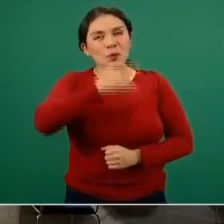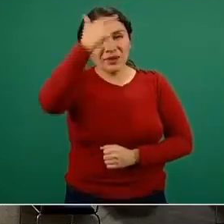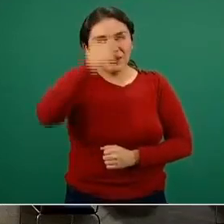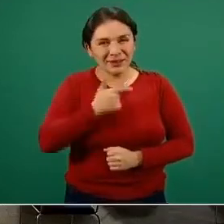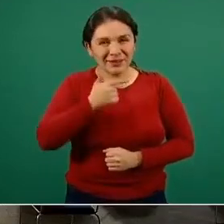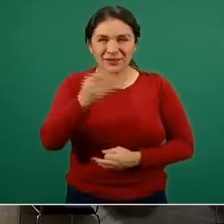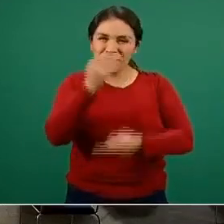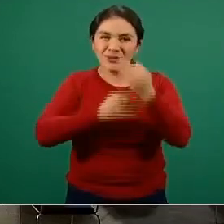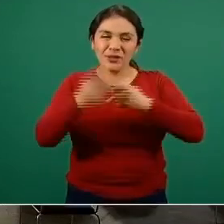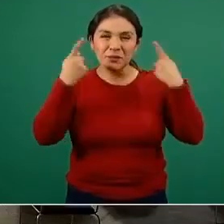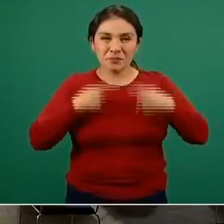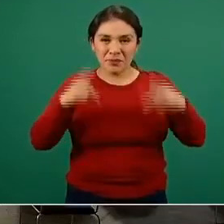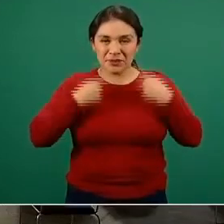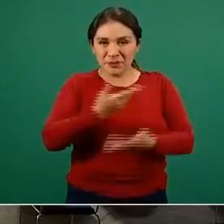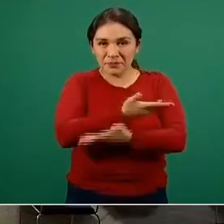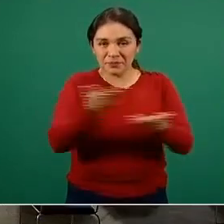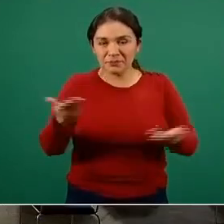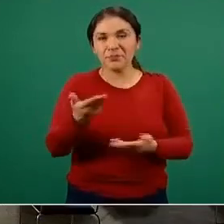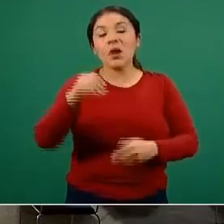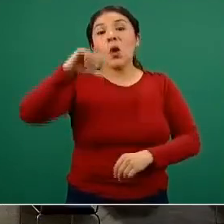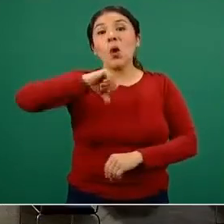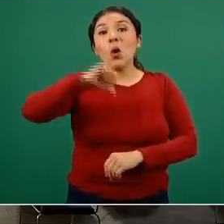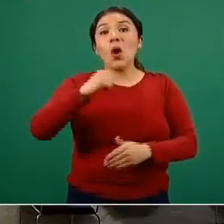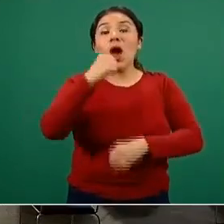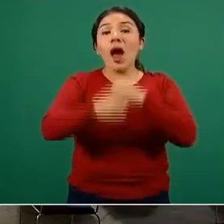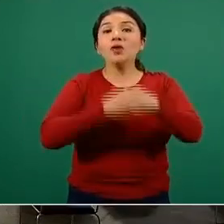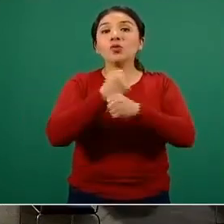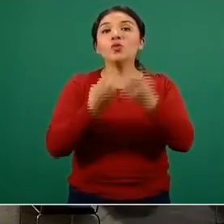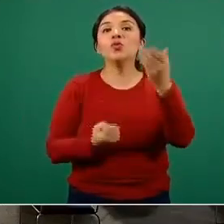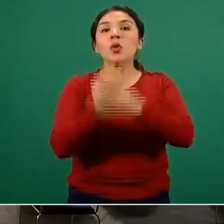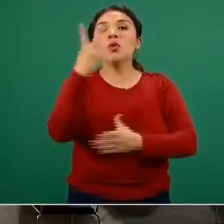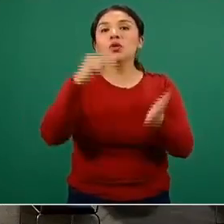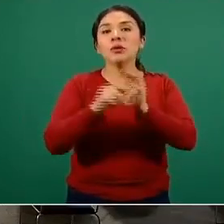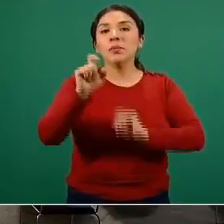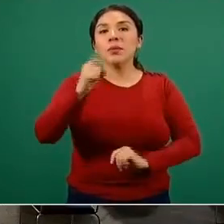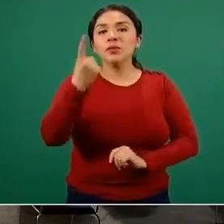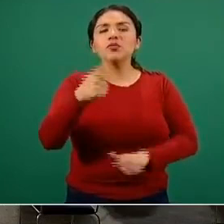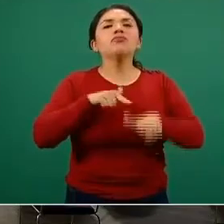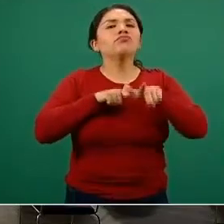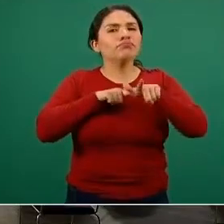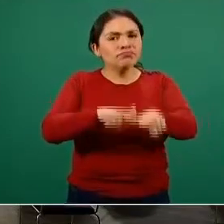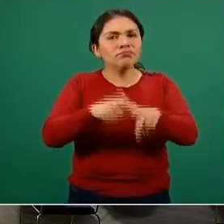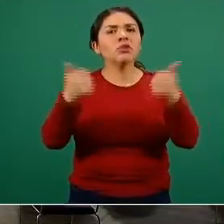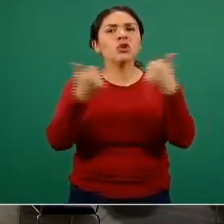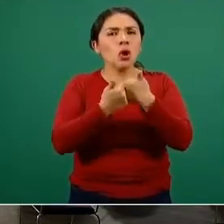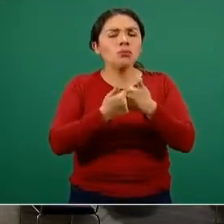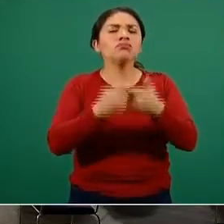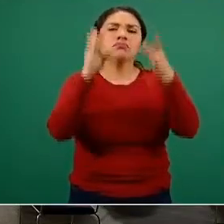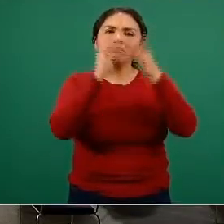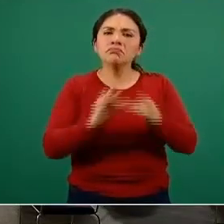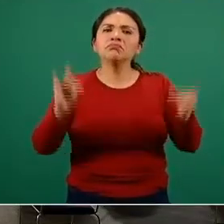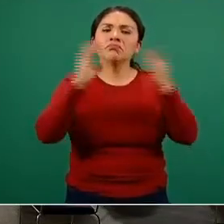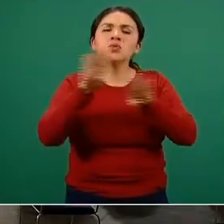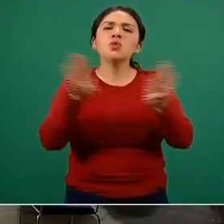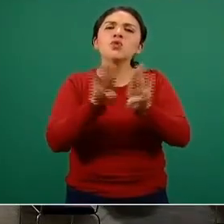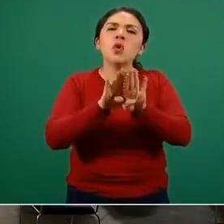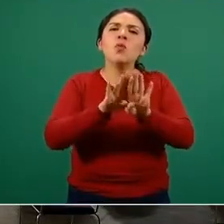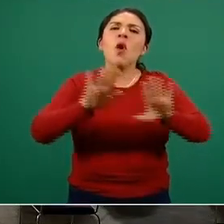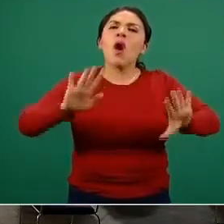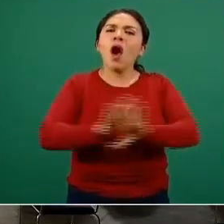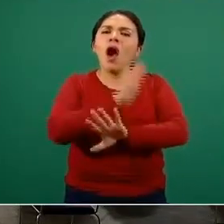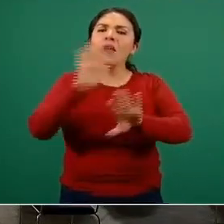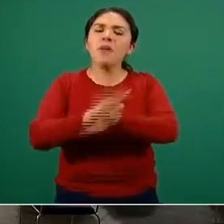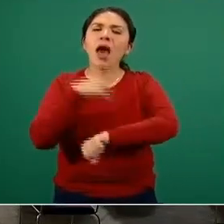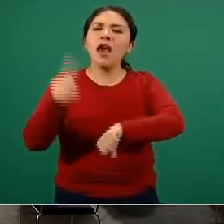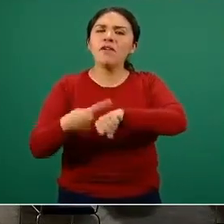Buenas noches a todas y todos que en este nuevo año 2021 continúan dando seguimiento a la evolución de la